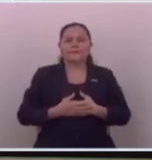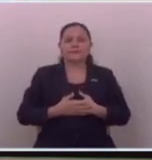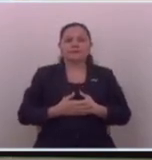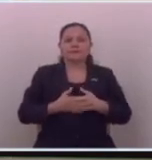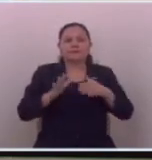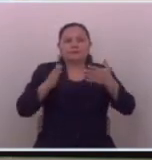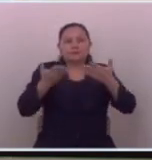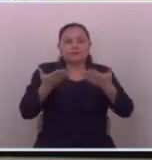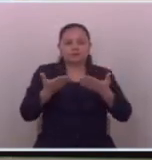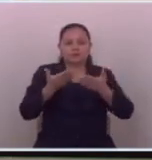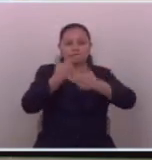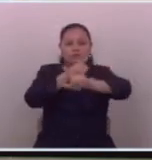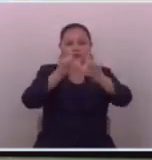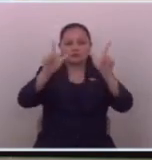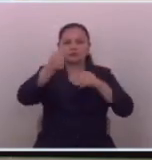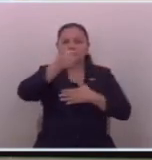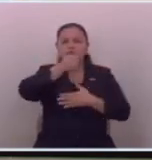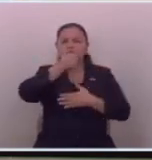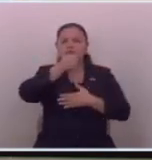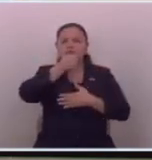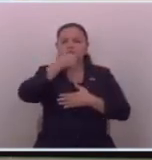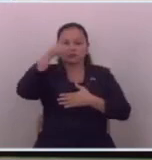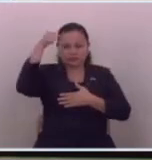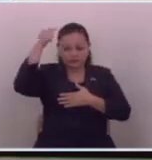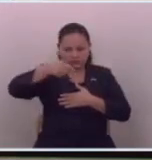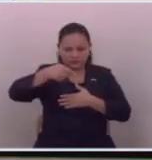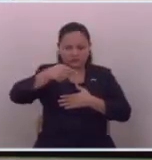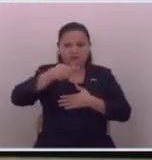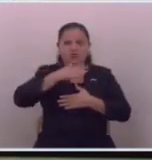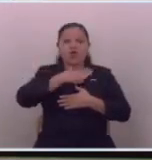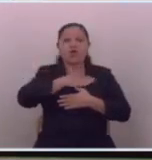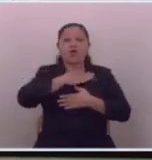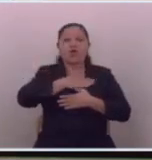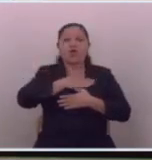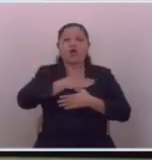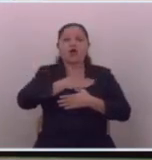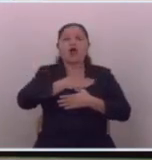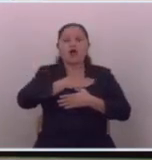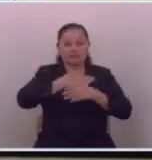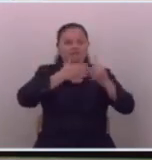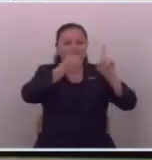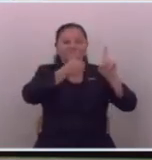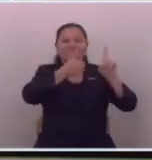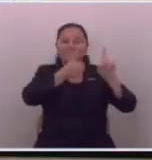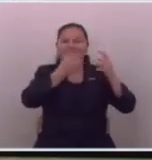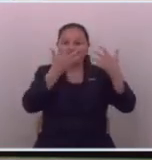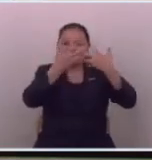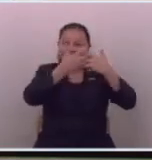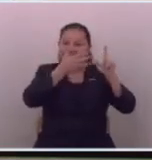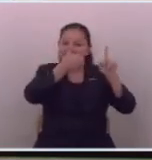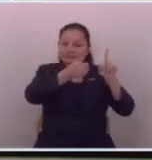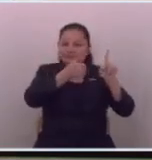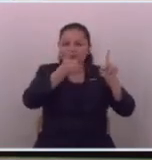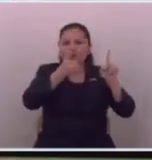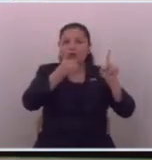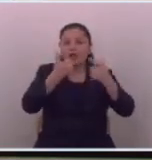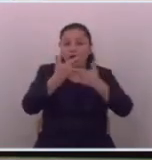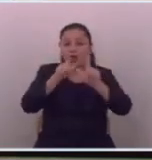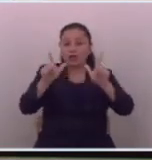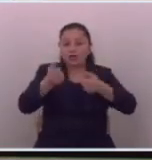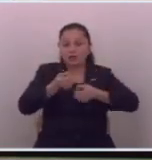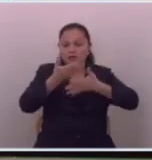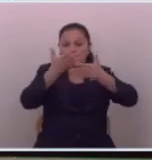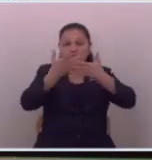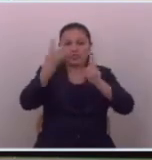porque la libertad de prensa tiene que ser solo para los que a me caen bien y la libertad de